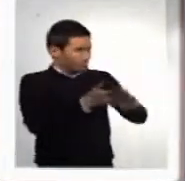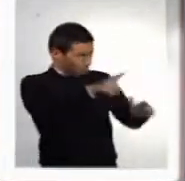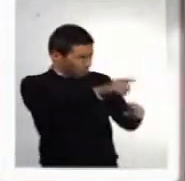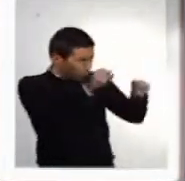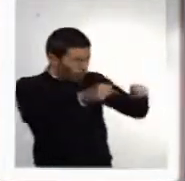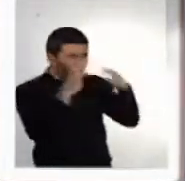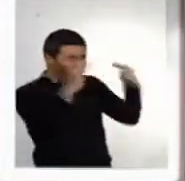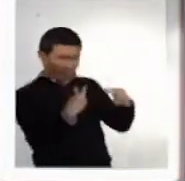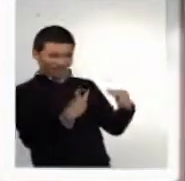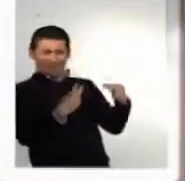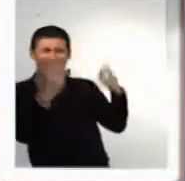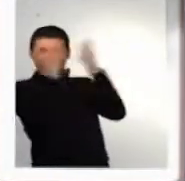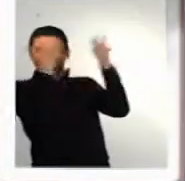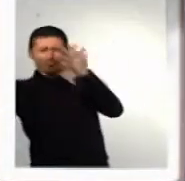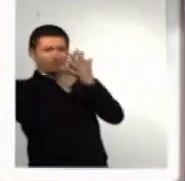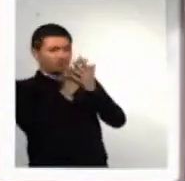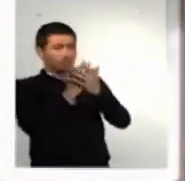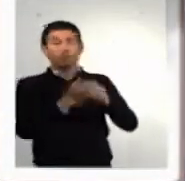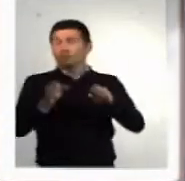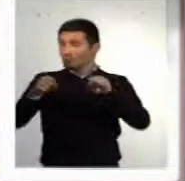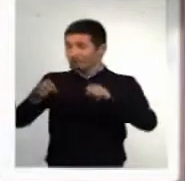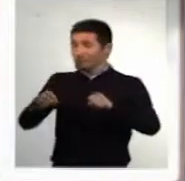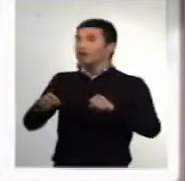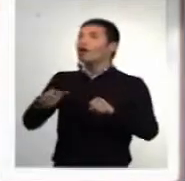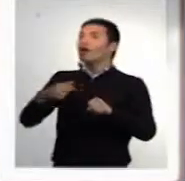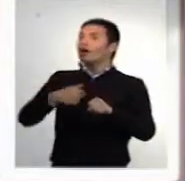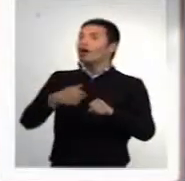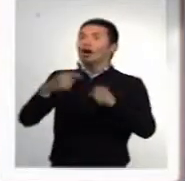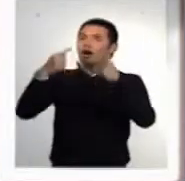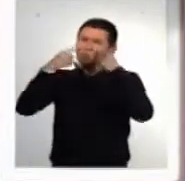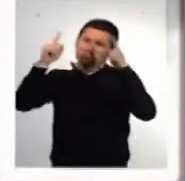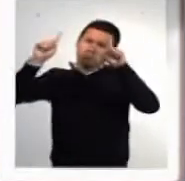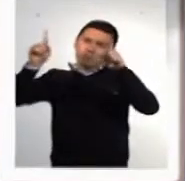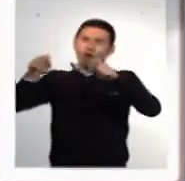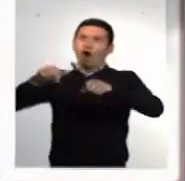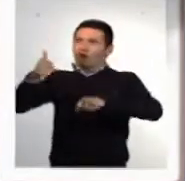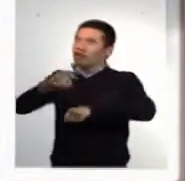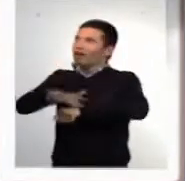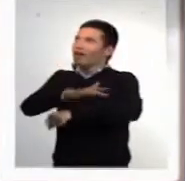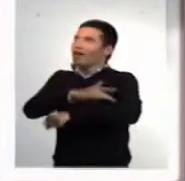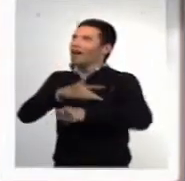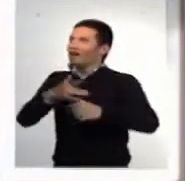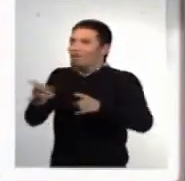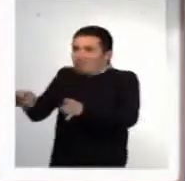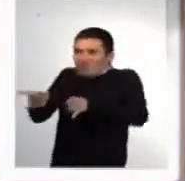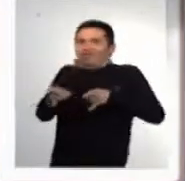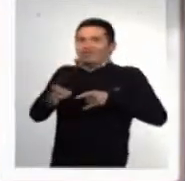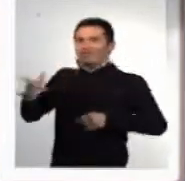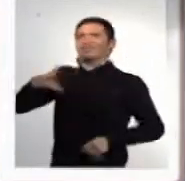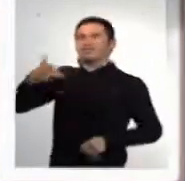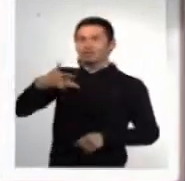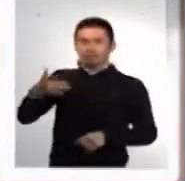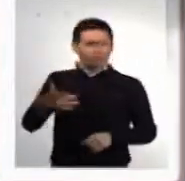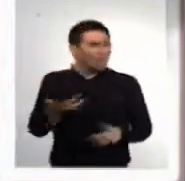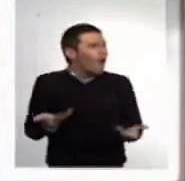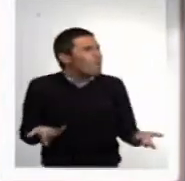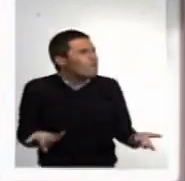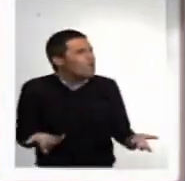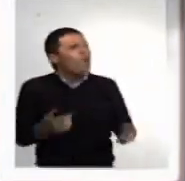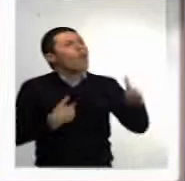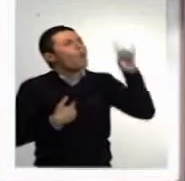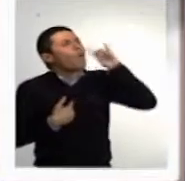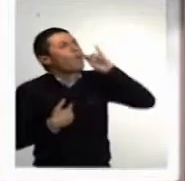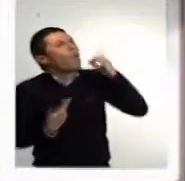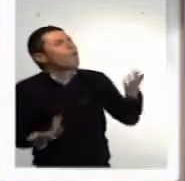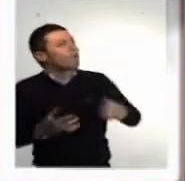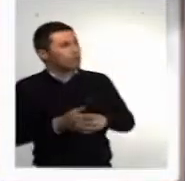puede ver? ¿Cómo es eso? Pues sí, a través de mis otros sentidos yo los puedo ver. Bueno, a través de otros sentidos. Pero, ¿cómo nos puede